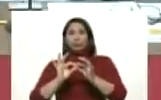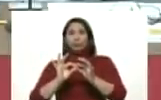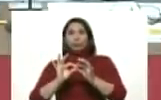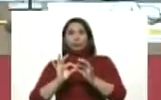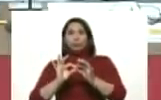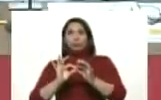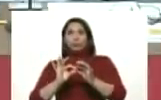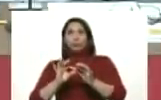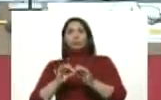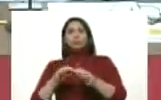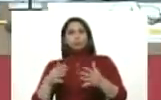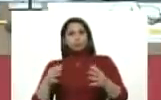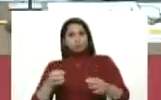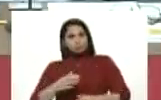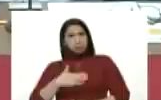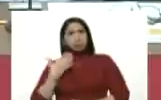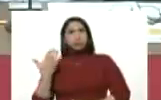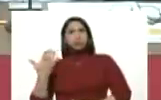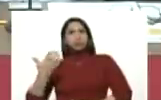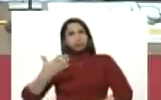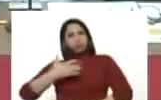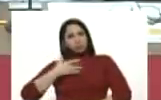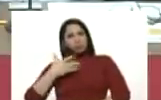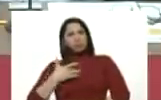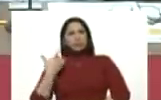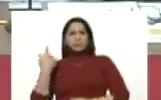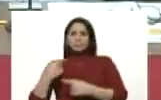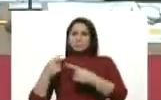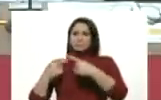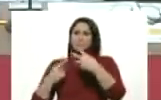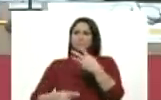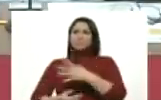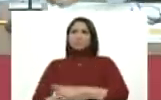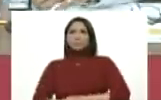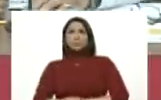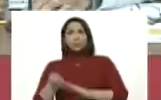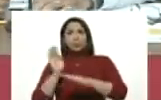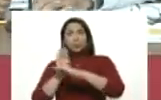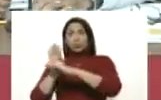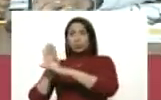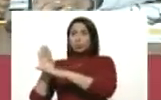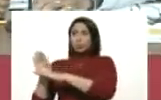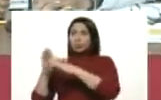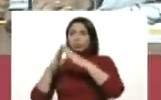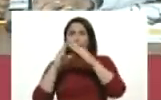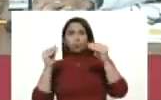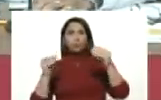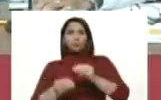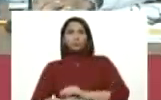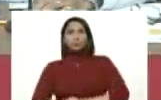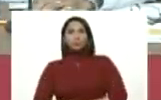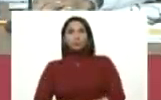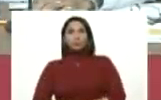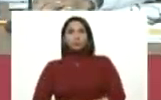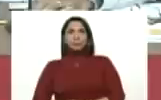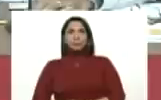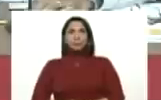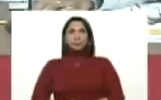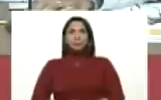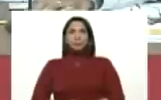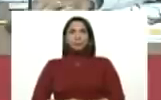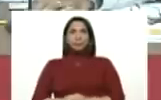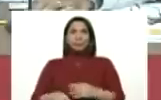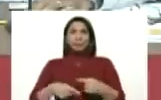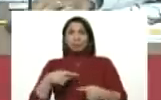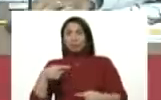ganas de que las cosas se cuide todo. Y luego se entra, hace